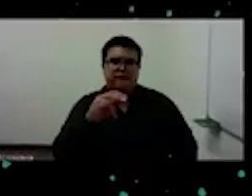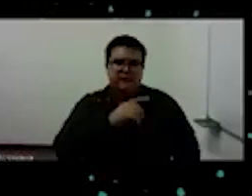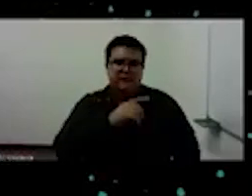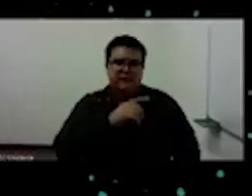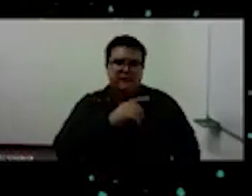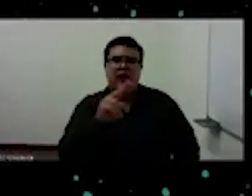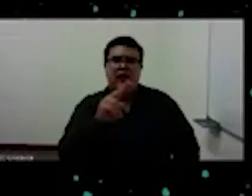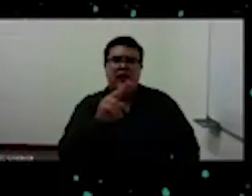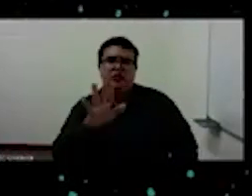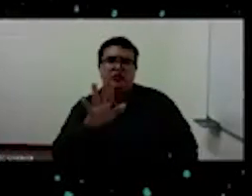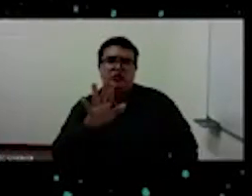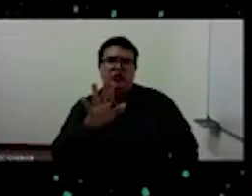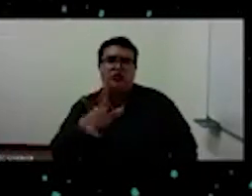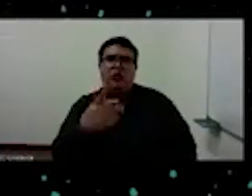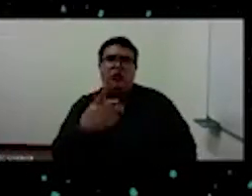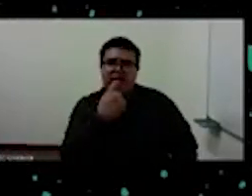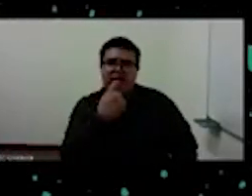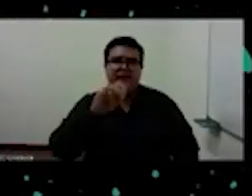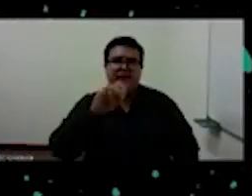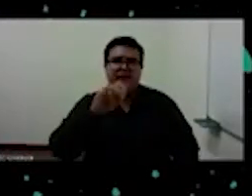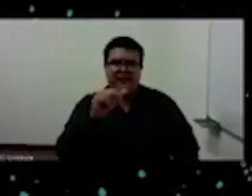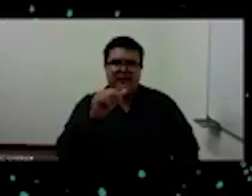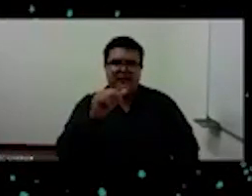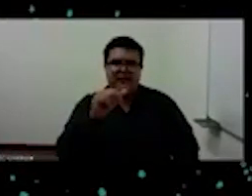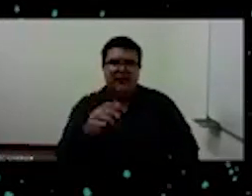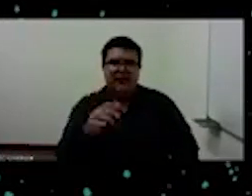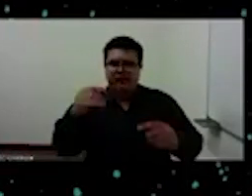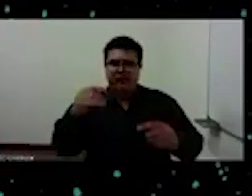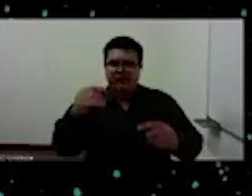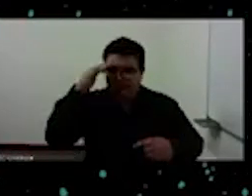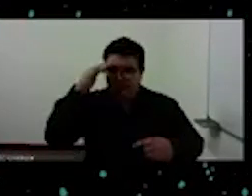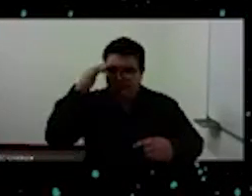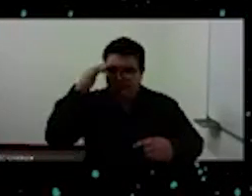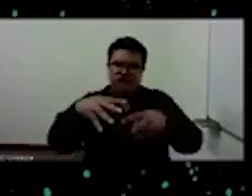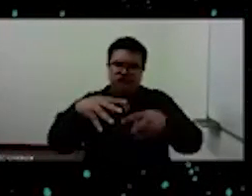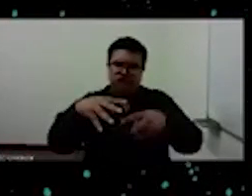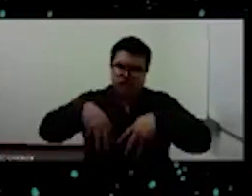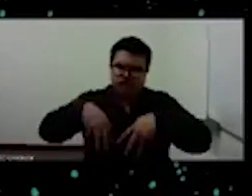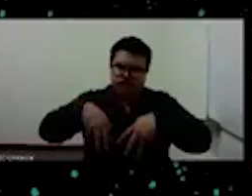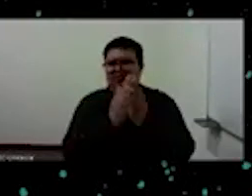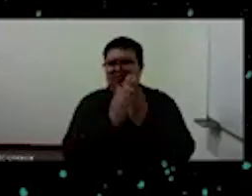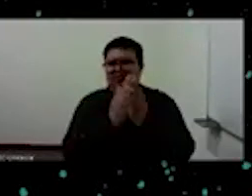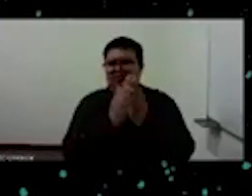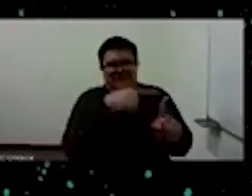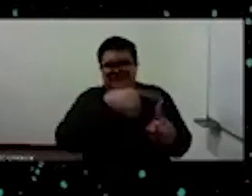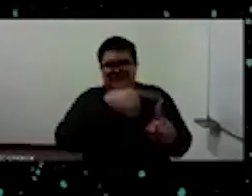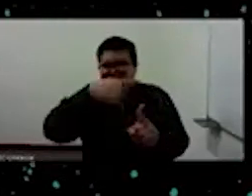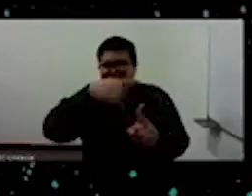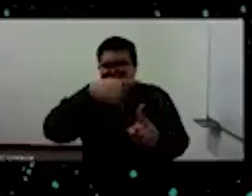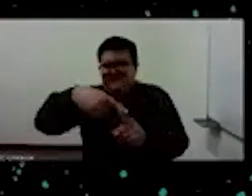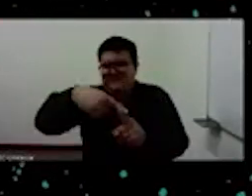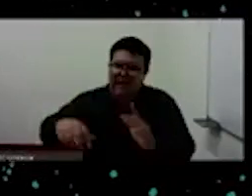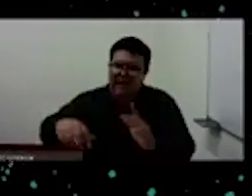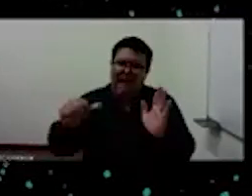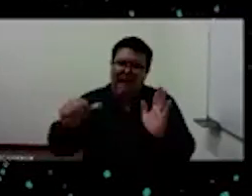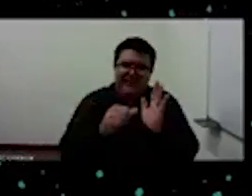Finlandia. Es filósofo, activista y escritor de docenas de libros y ensayos y artículos.